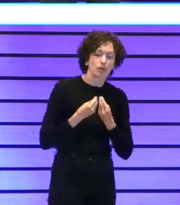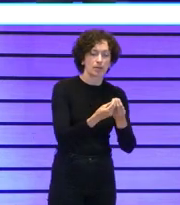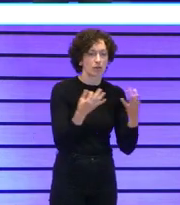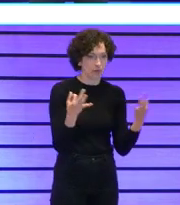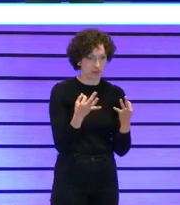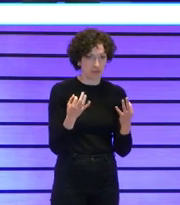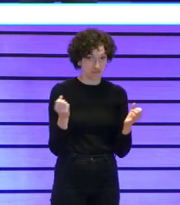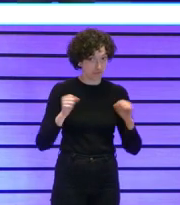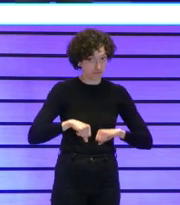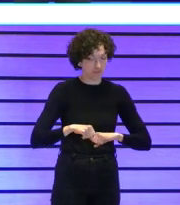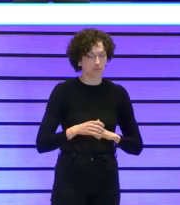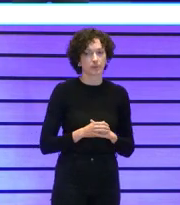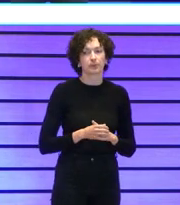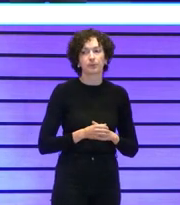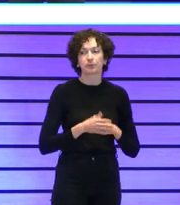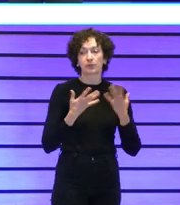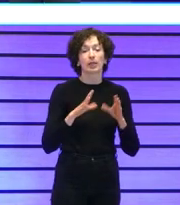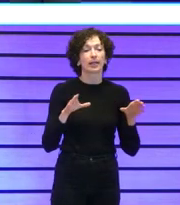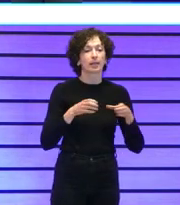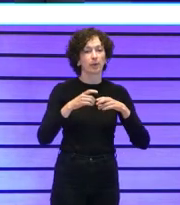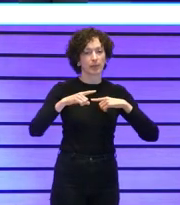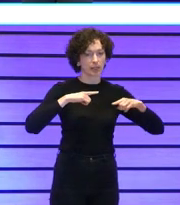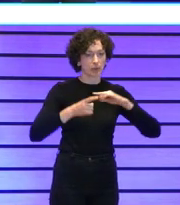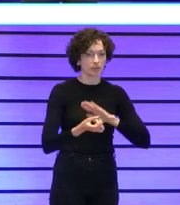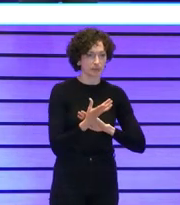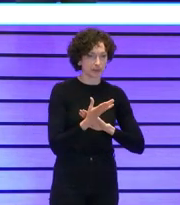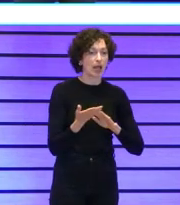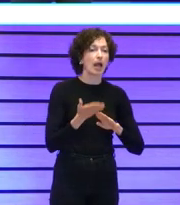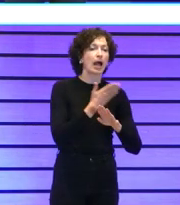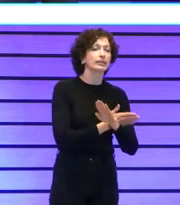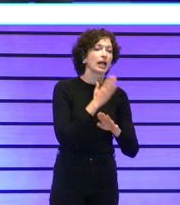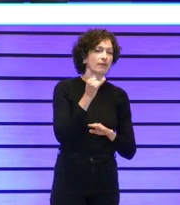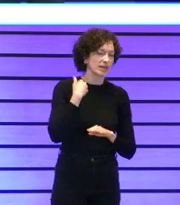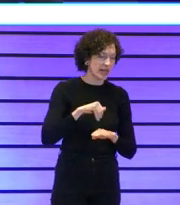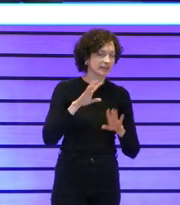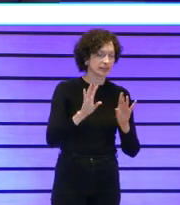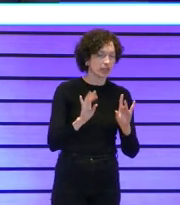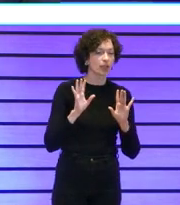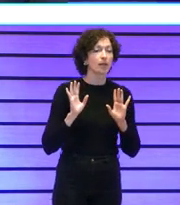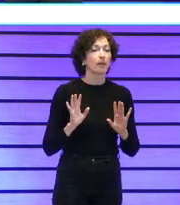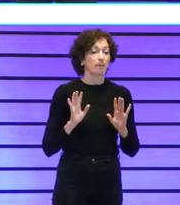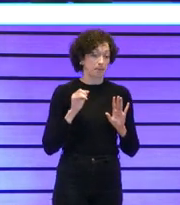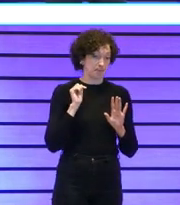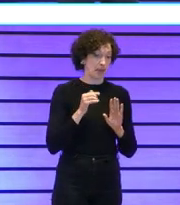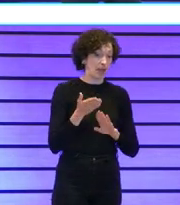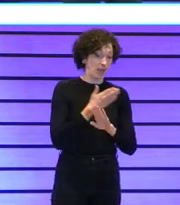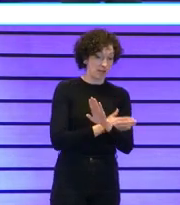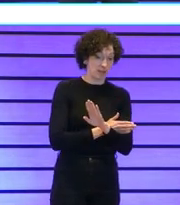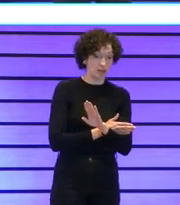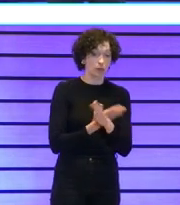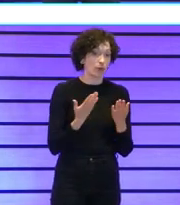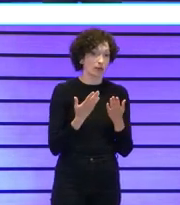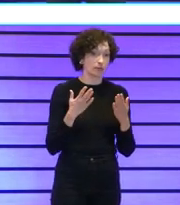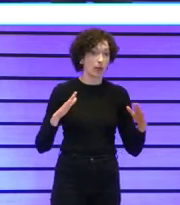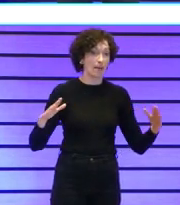vale construir equipos directivos ¿no teníais equipos directivos? sí teníamos equipos directivos los equipos directivos eran la